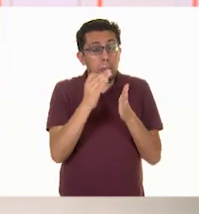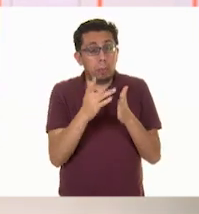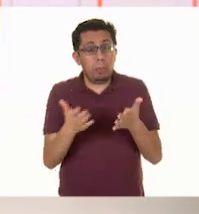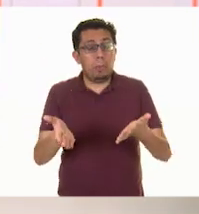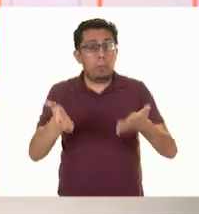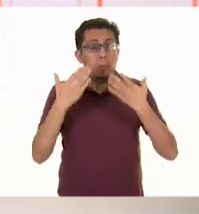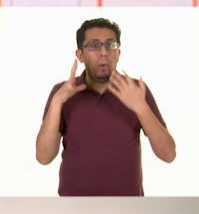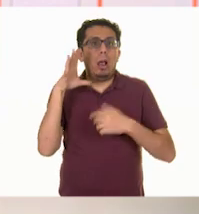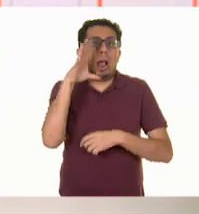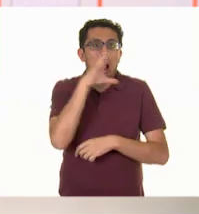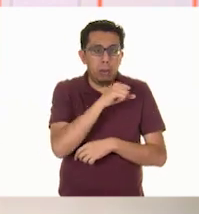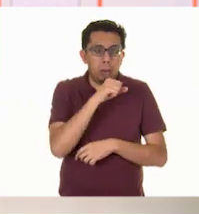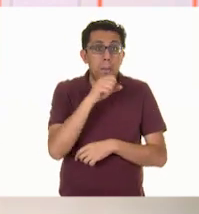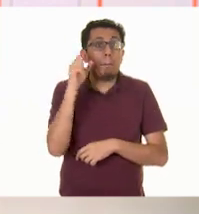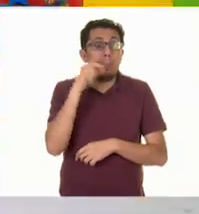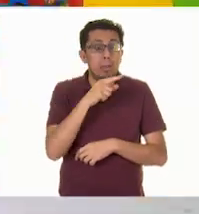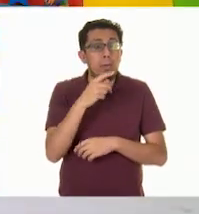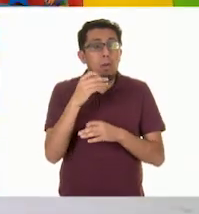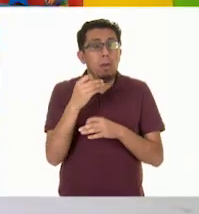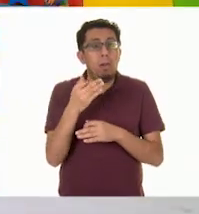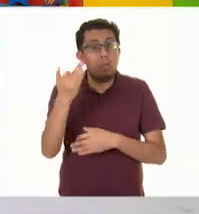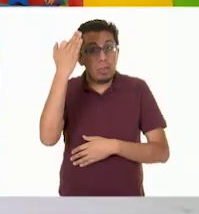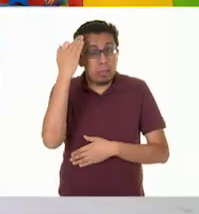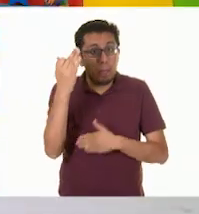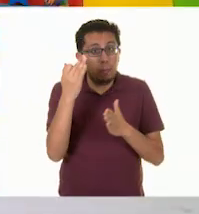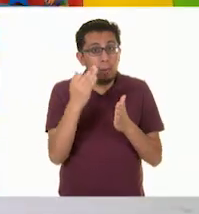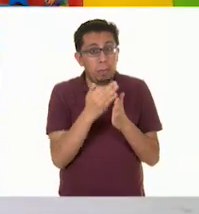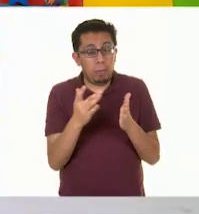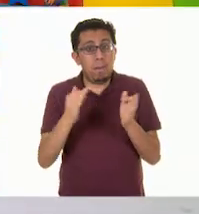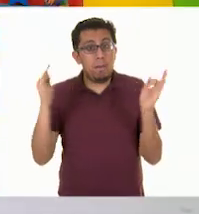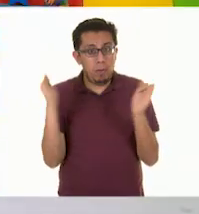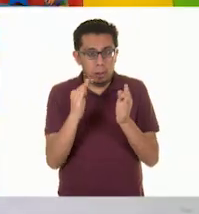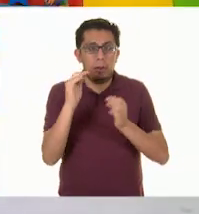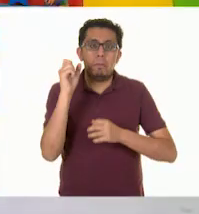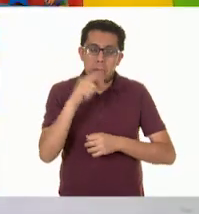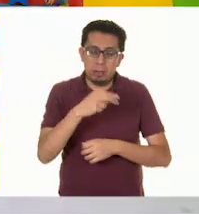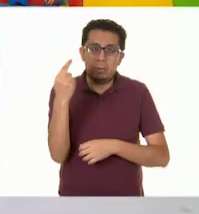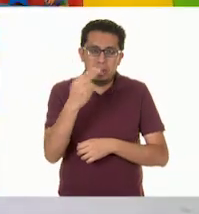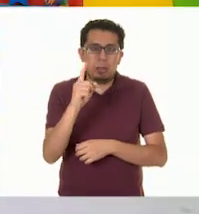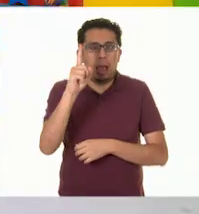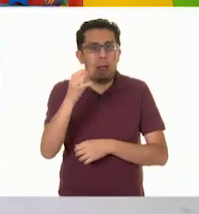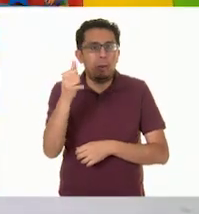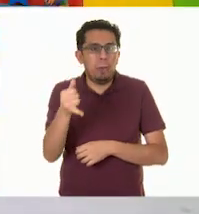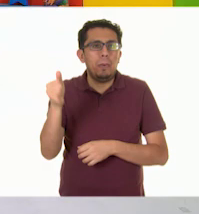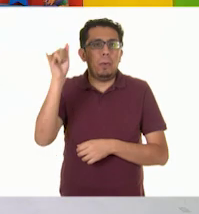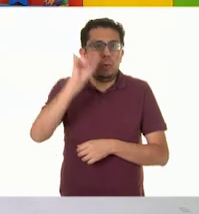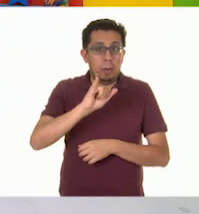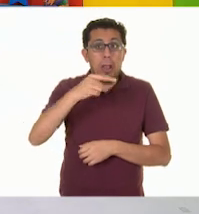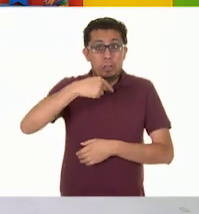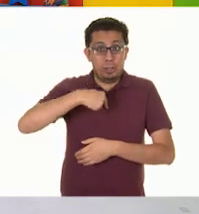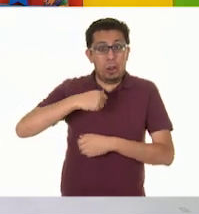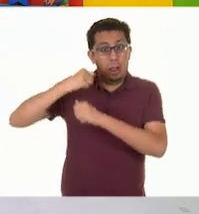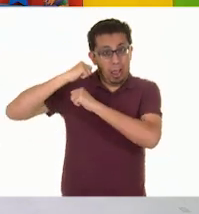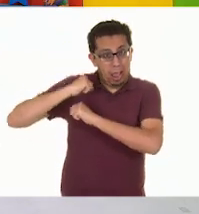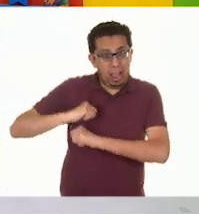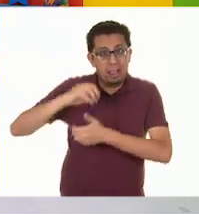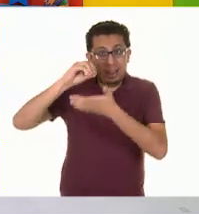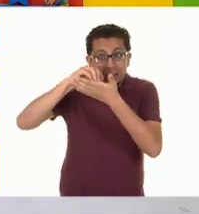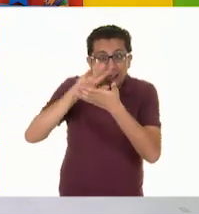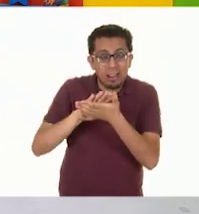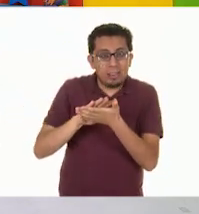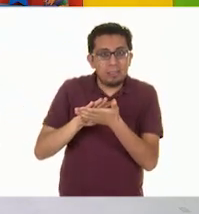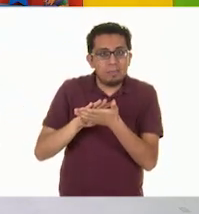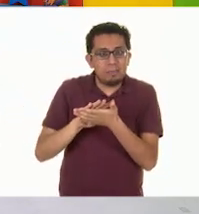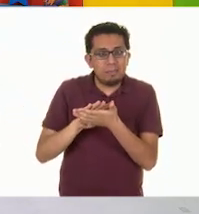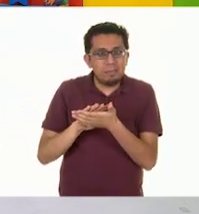durante el invierno. ¡Oh! ¿Te parece si registro yo esa información? ¡Claro! Así podrás tomar